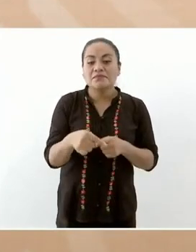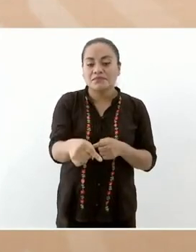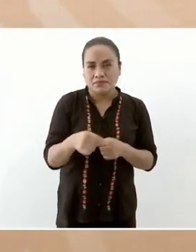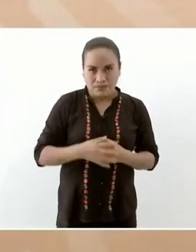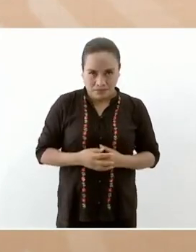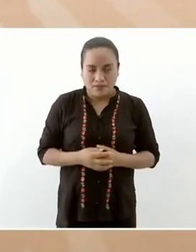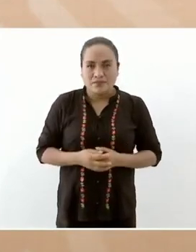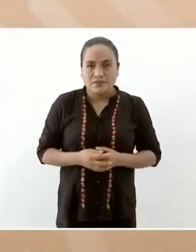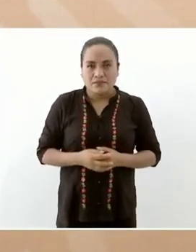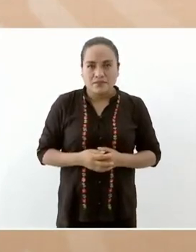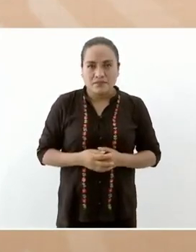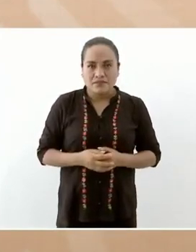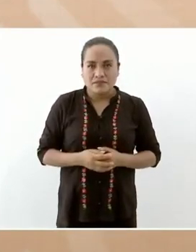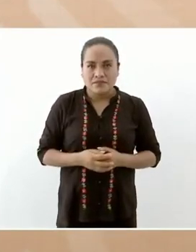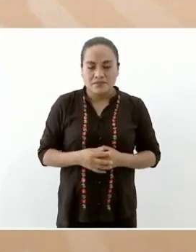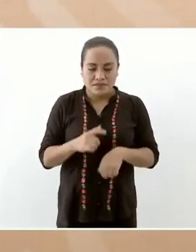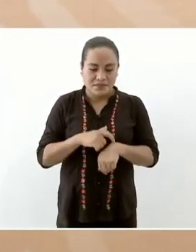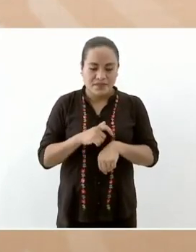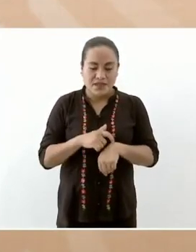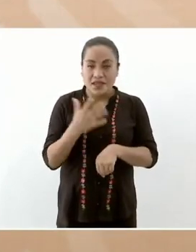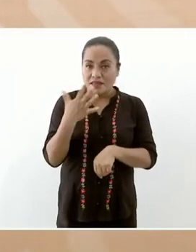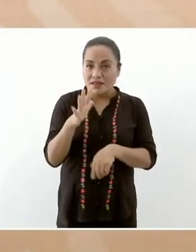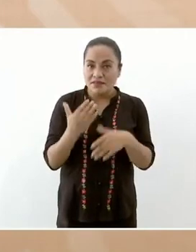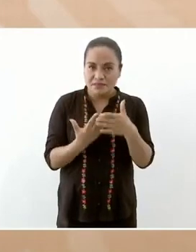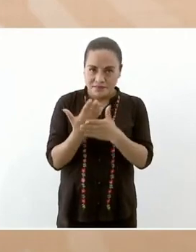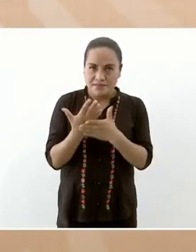a las 10 de la mañana